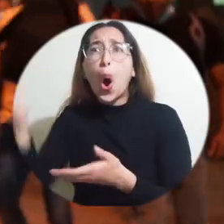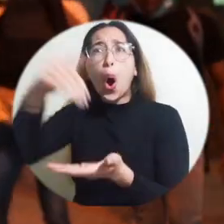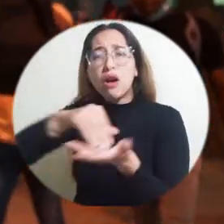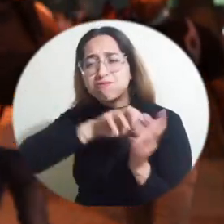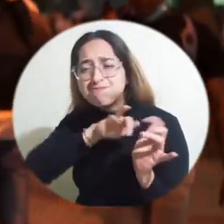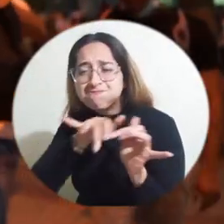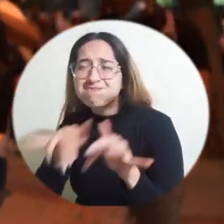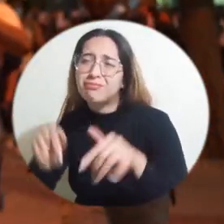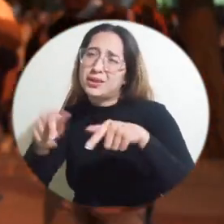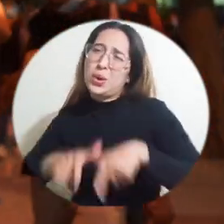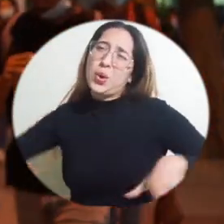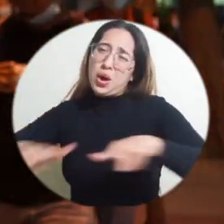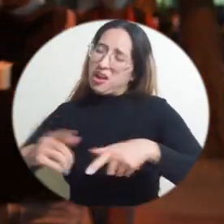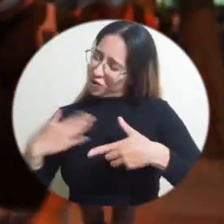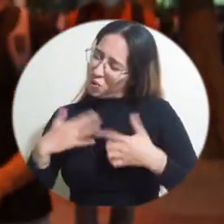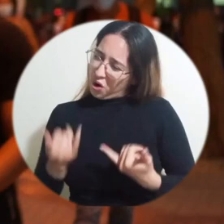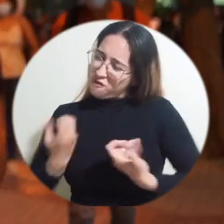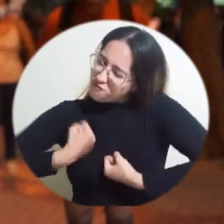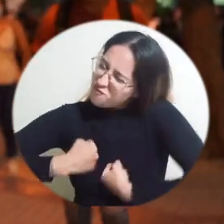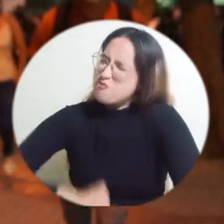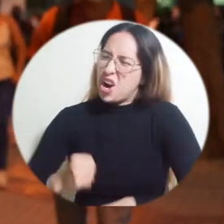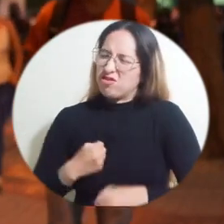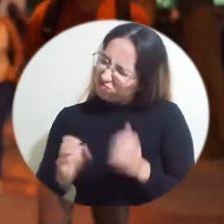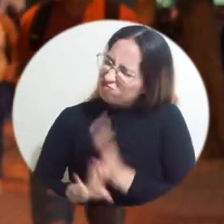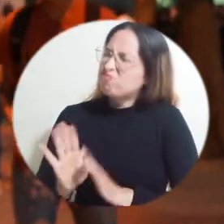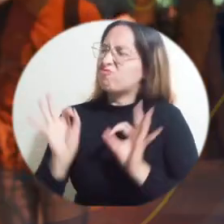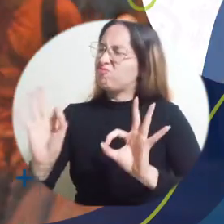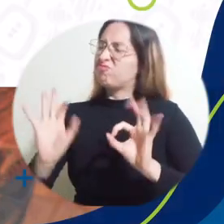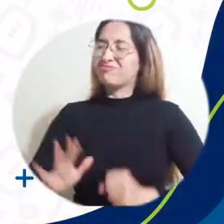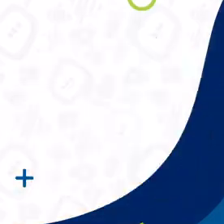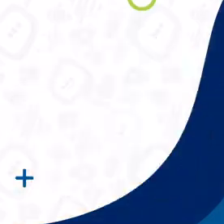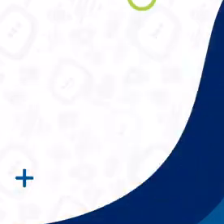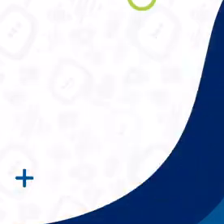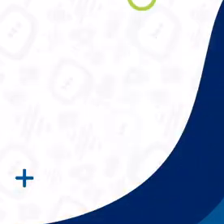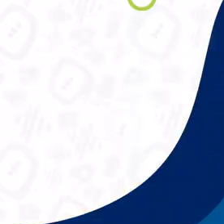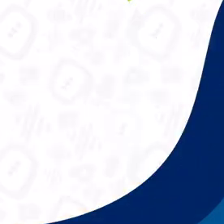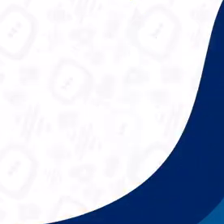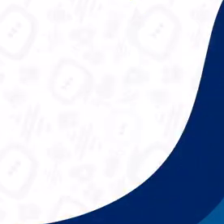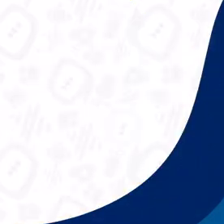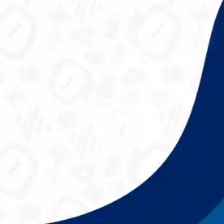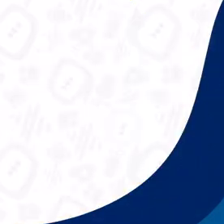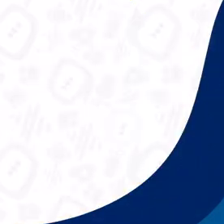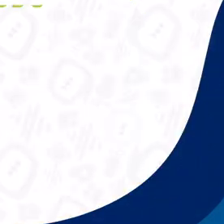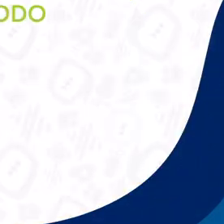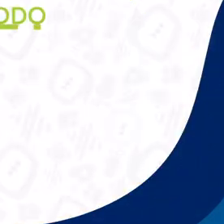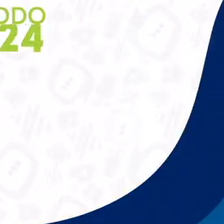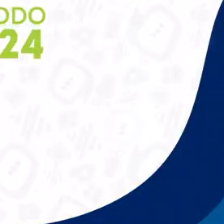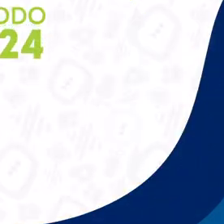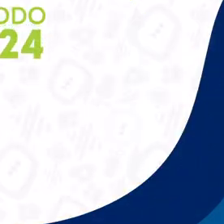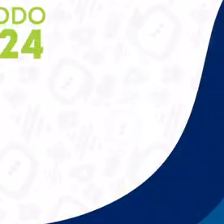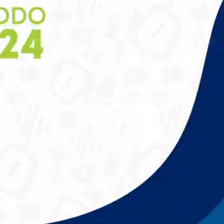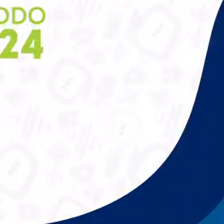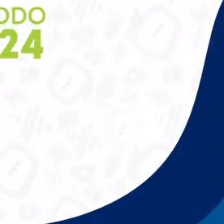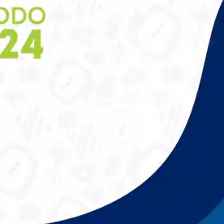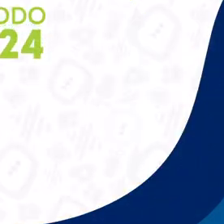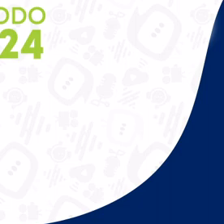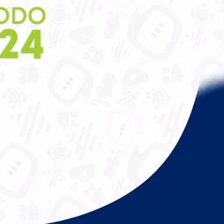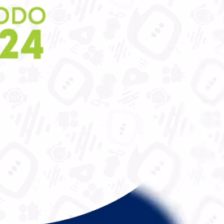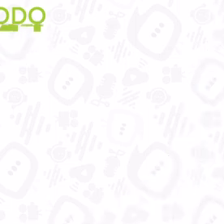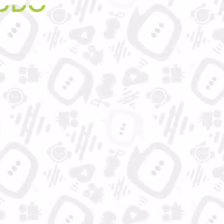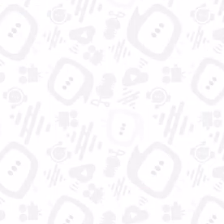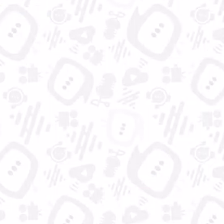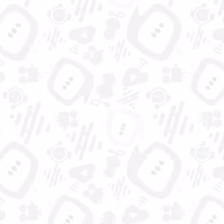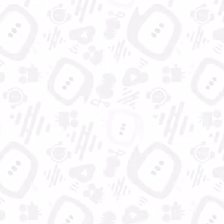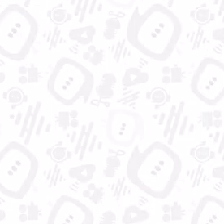regreso y espero dar lo mejor de mí y que ella me entregue todo también. Universidad del Magdalena, aún más incluyente